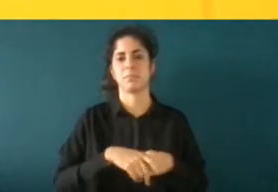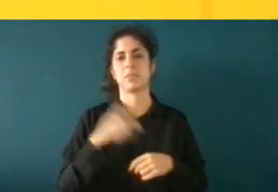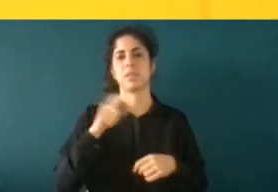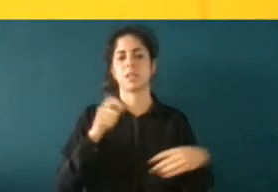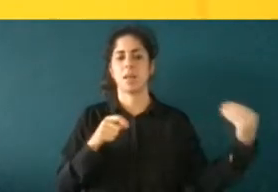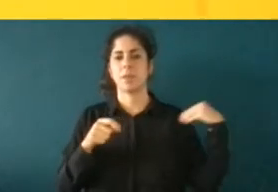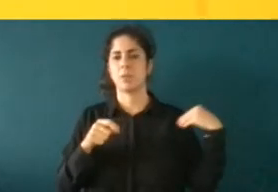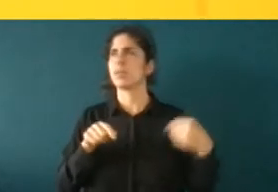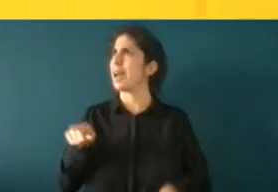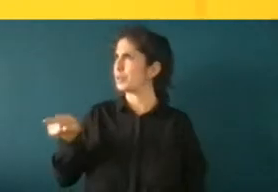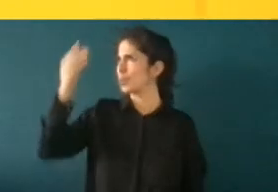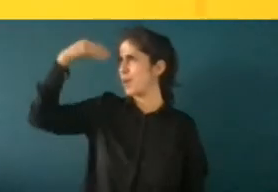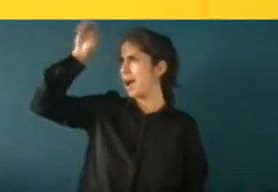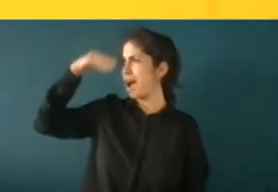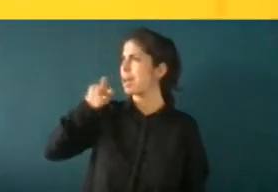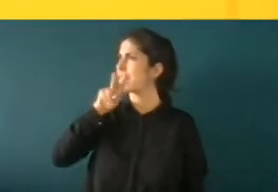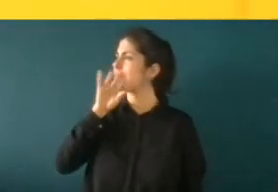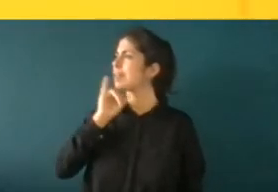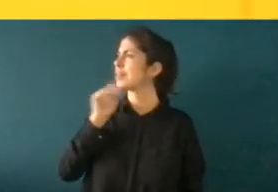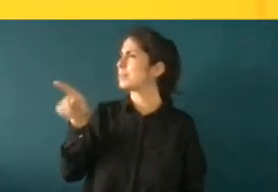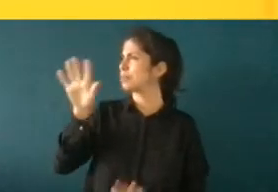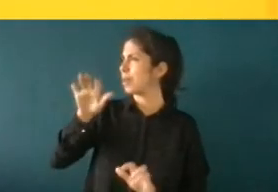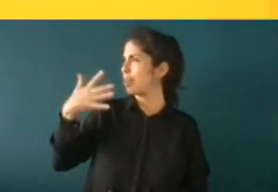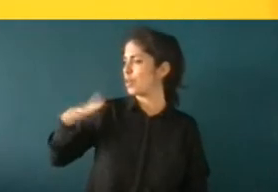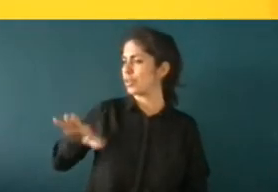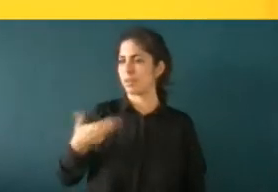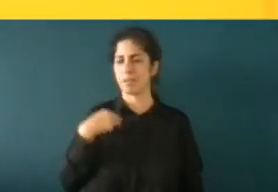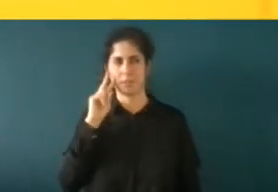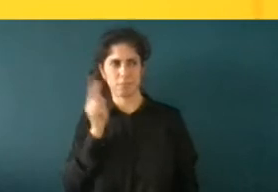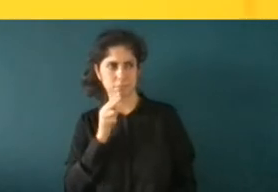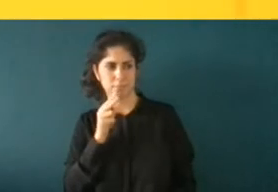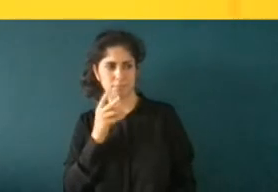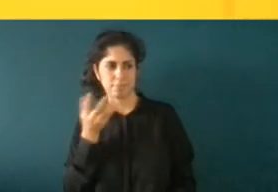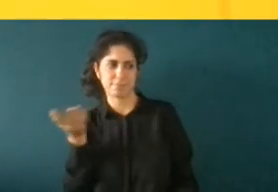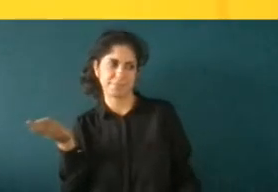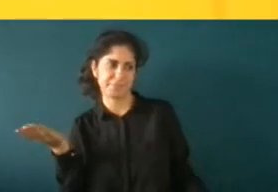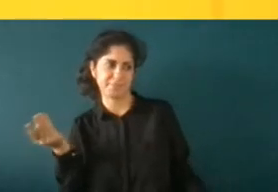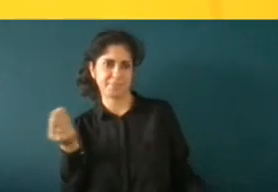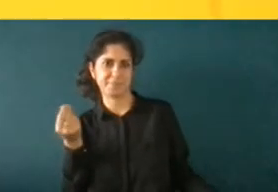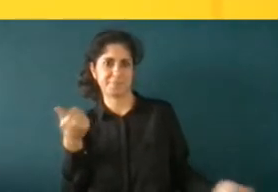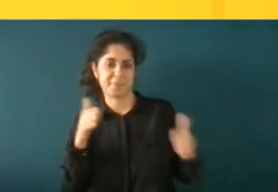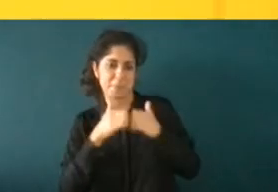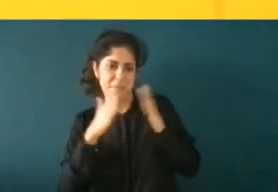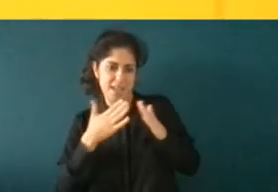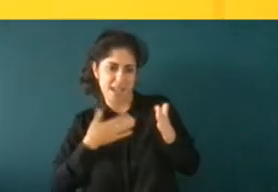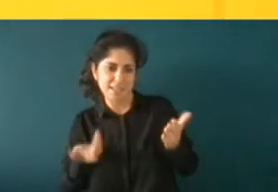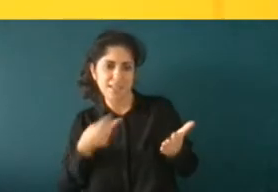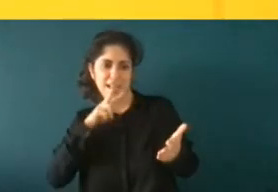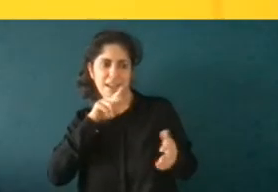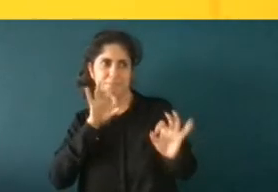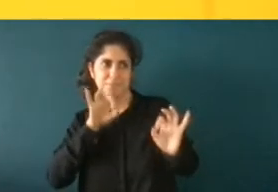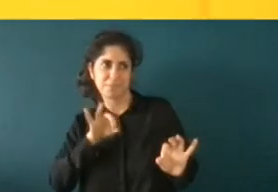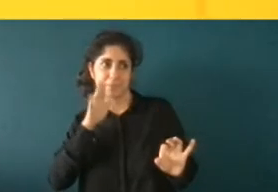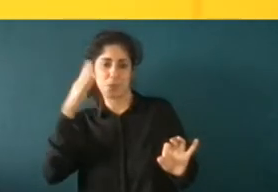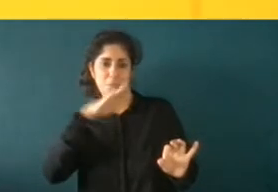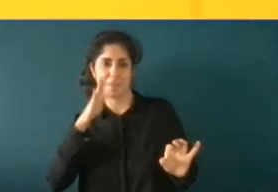¿dónde aprendiste árabe? y me quedo así mirando y digo pues chicos en mi casa hablo árabe porque mis padres son marroquíes y ahí